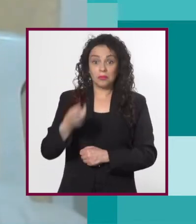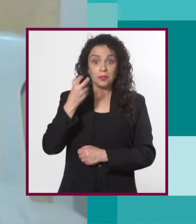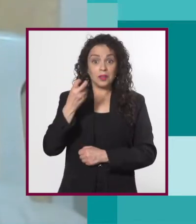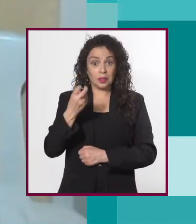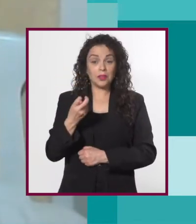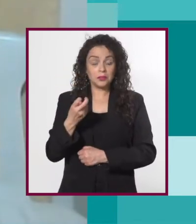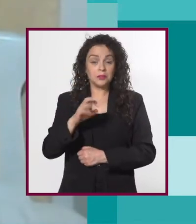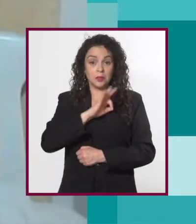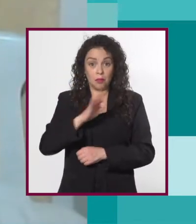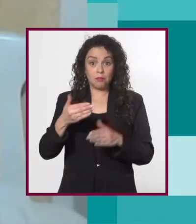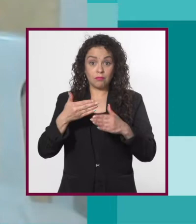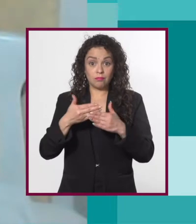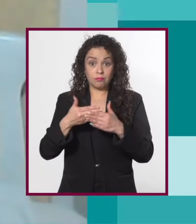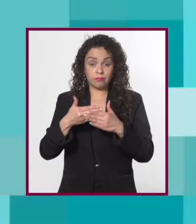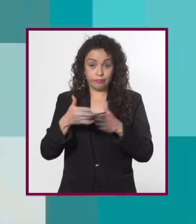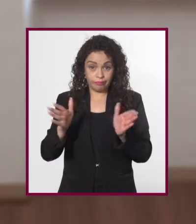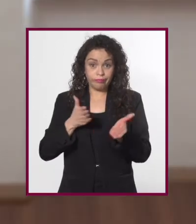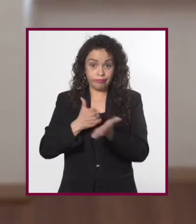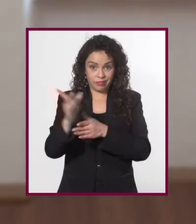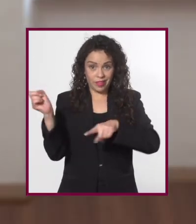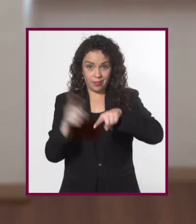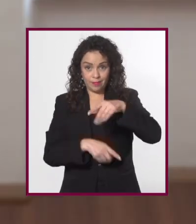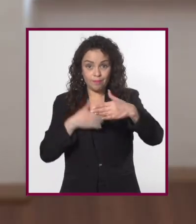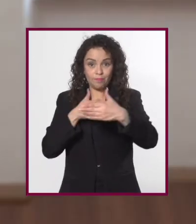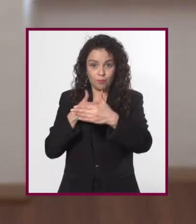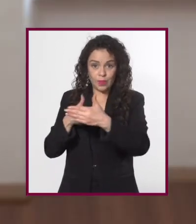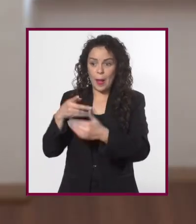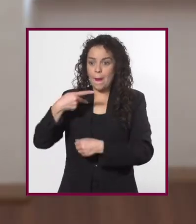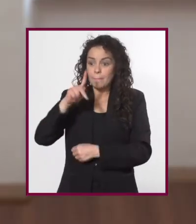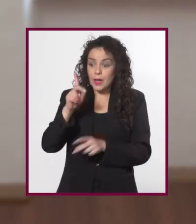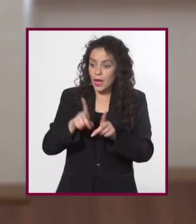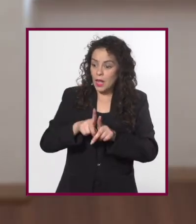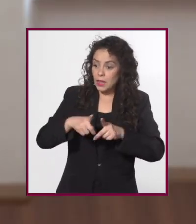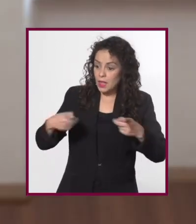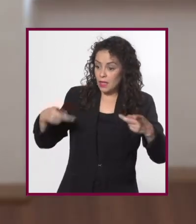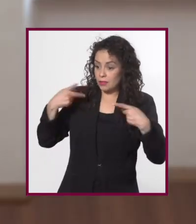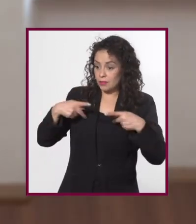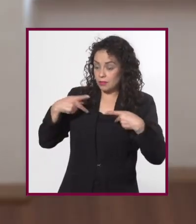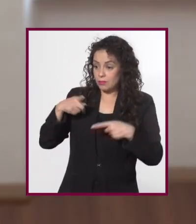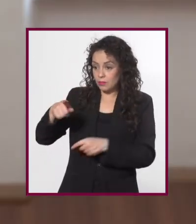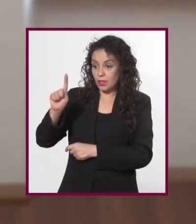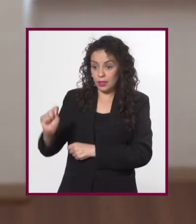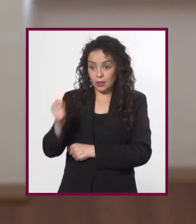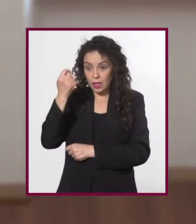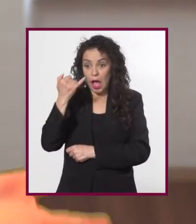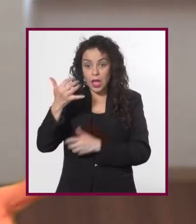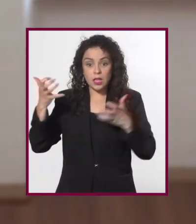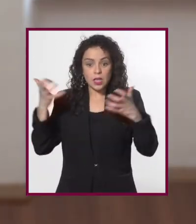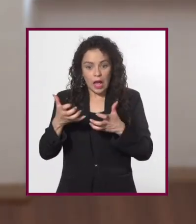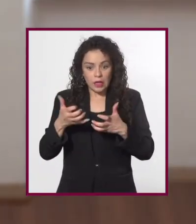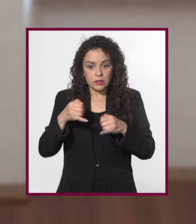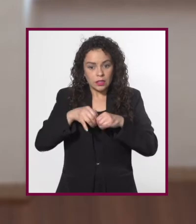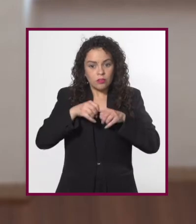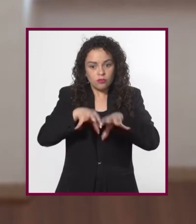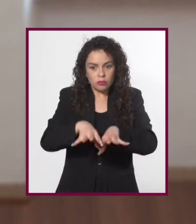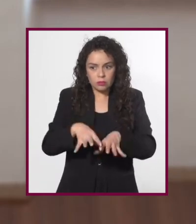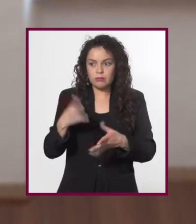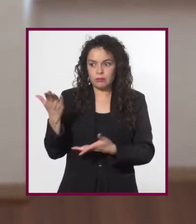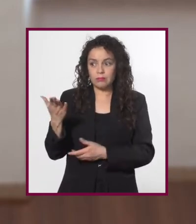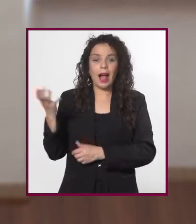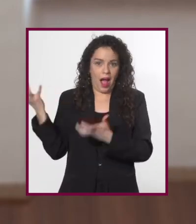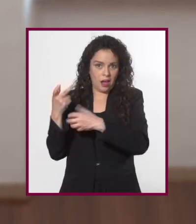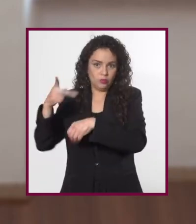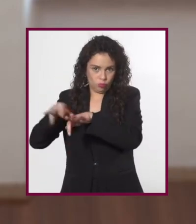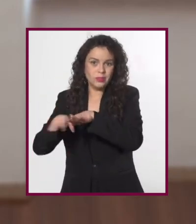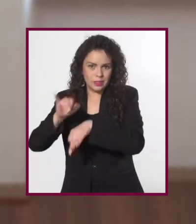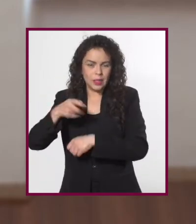podemos hacer para eliminar esas barreras, pero entiendo que es algo que le toca a los desarrolladores tecnológicos y productores de contenidos. Pero